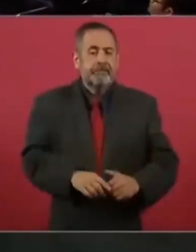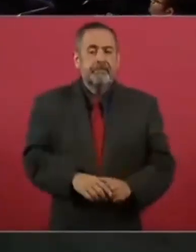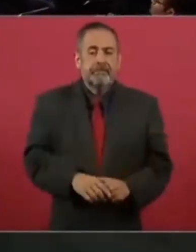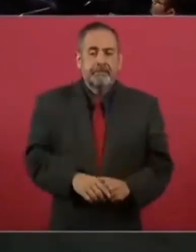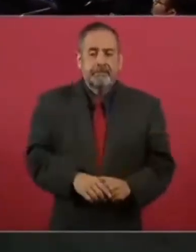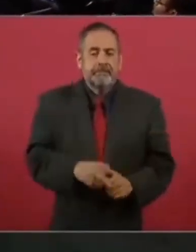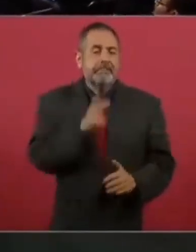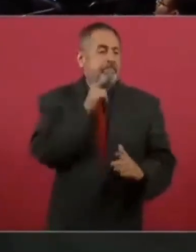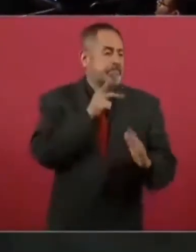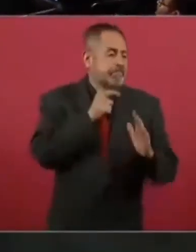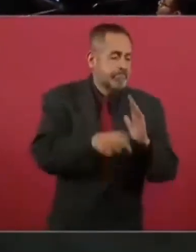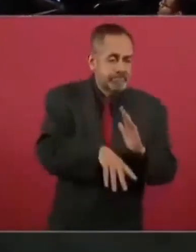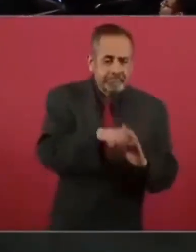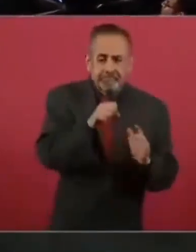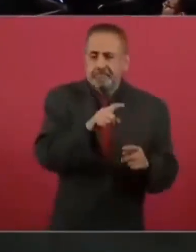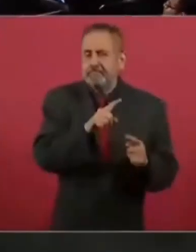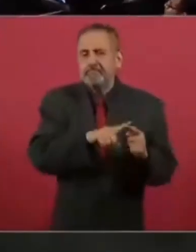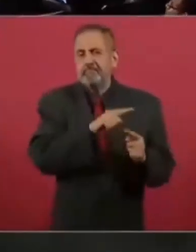petroleros.